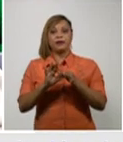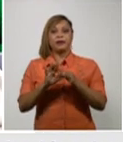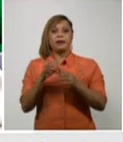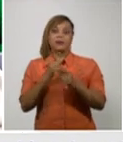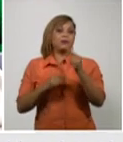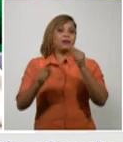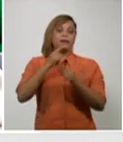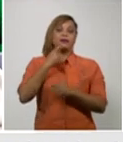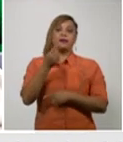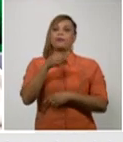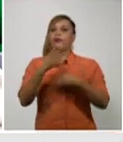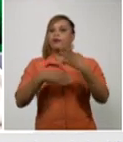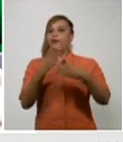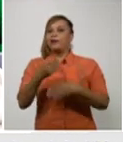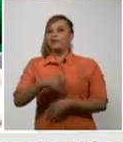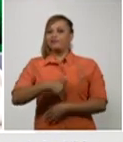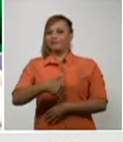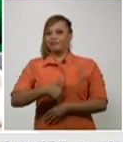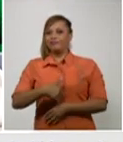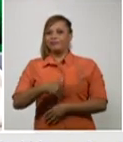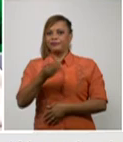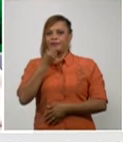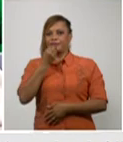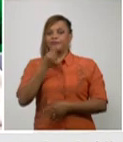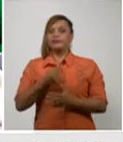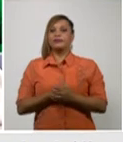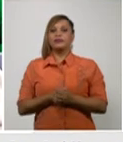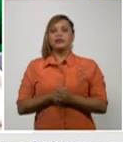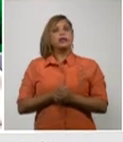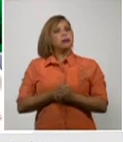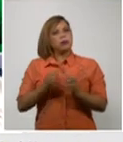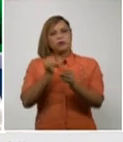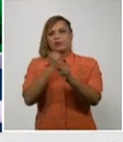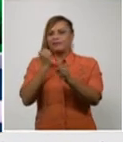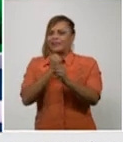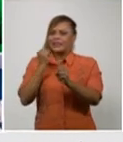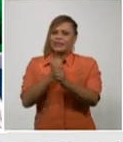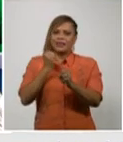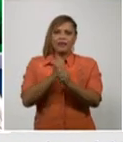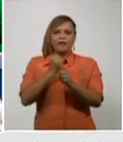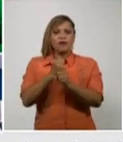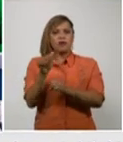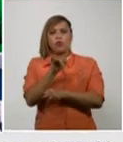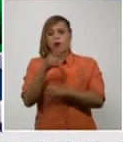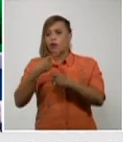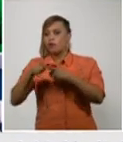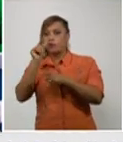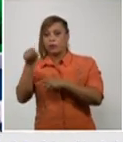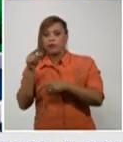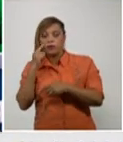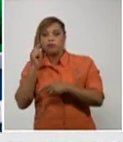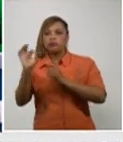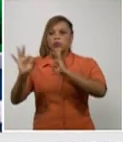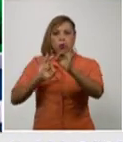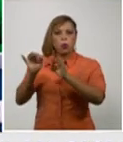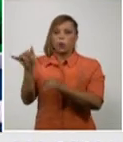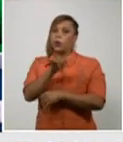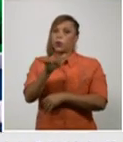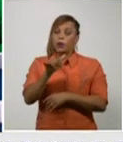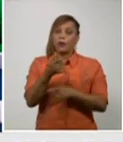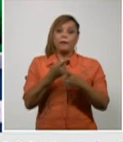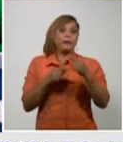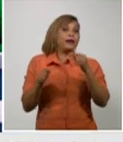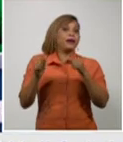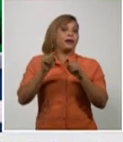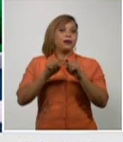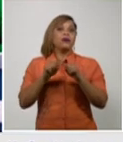se trabaja con la misma intensidad que con todos los pacientes y con estos con más cuidado sobre todo por los